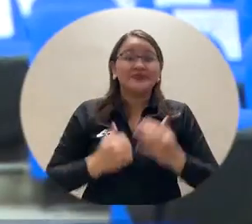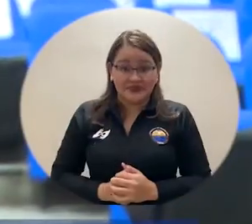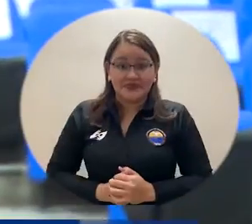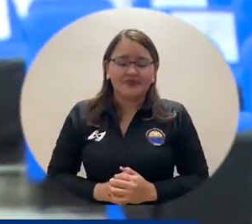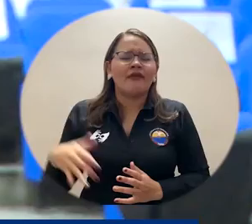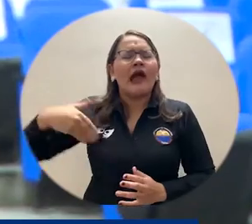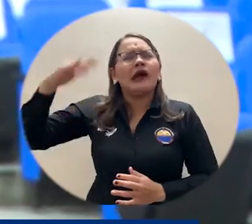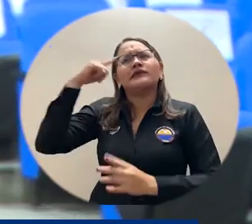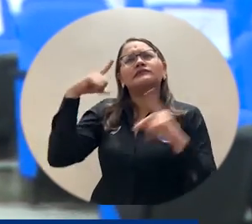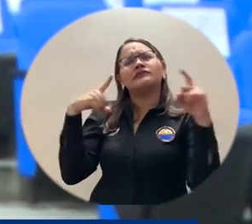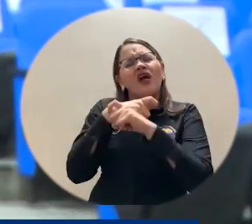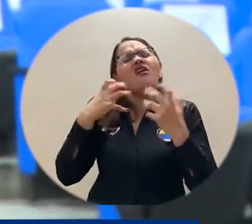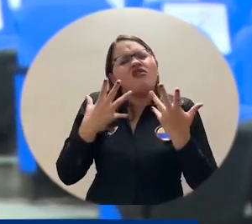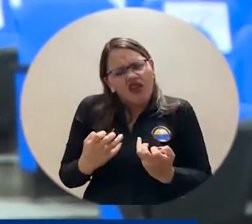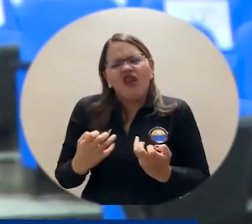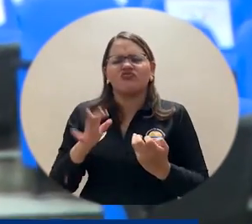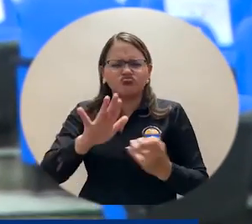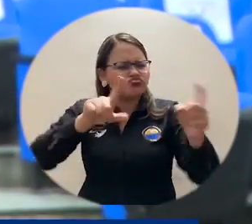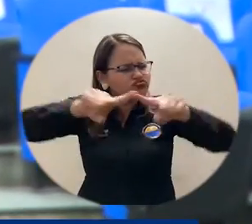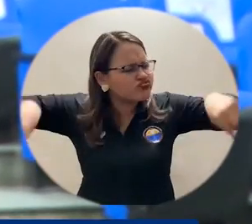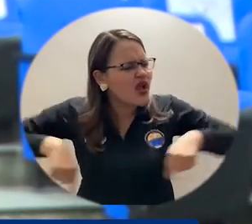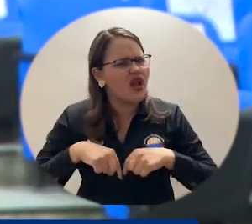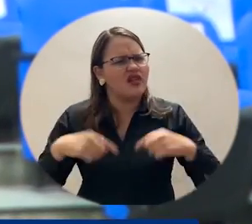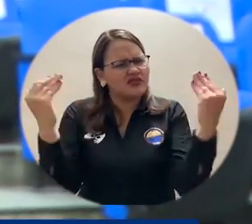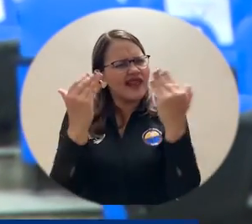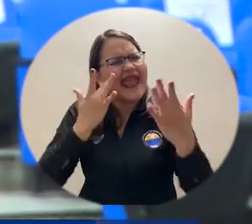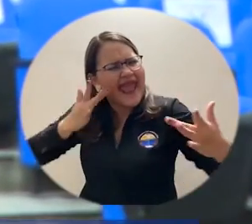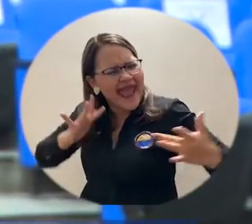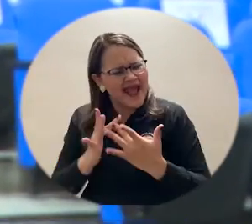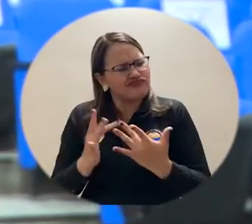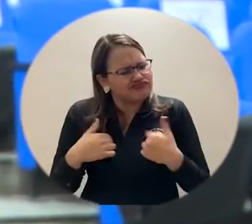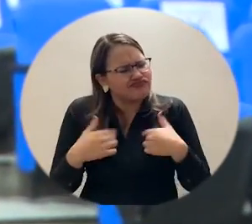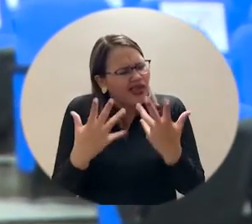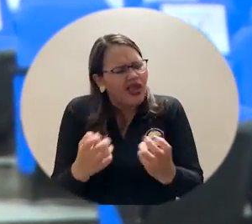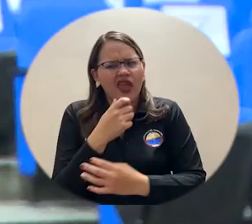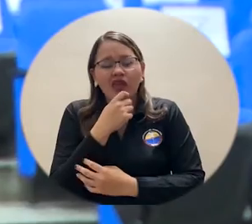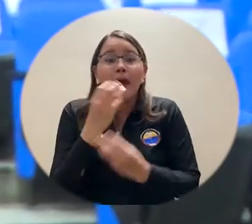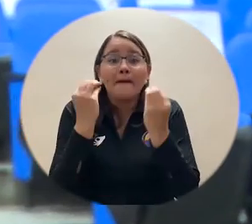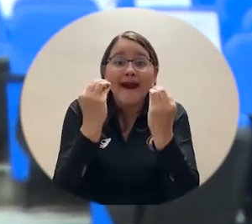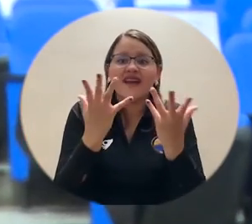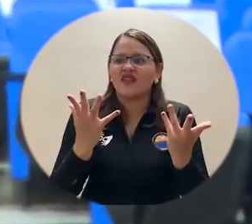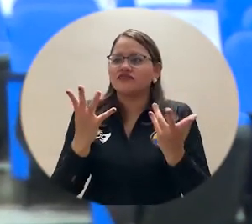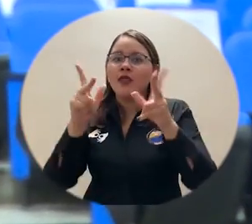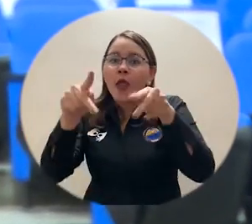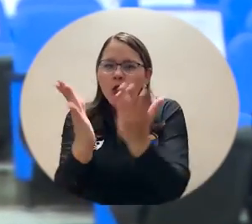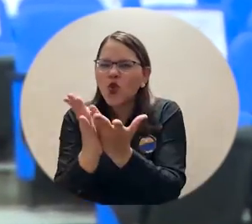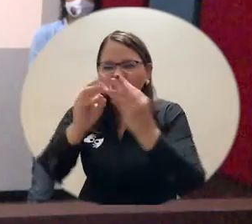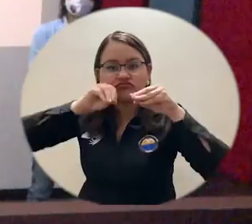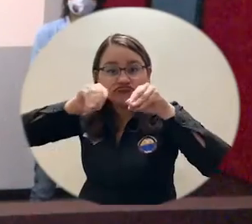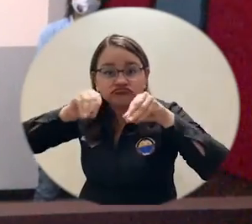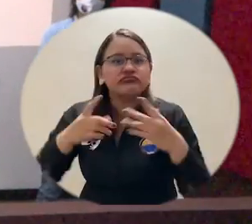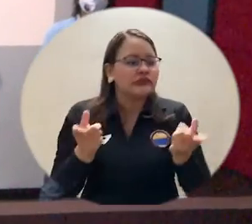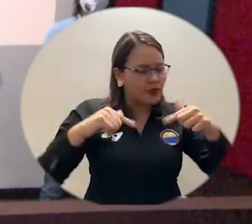de cine que permitiera, además de una formación de clase y la formación de nuestros estudiantes, también la formación de público, que es tan importante